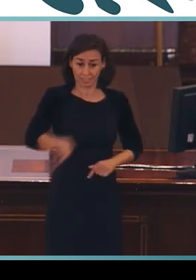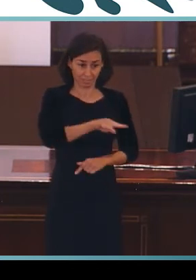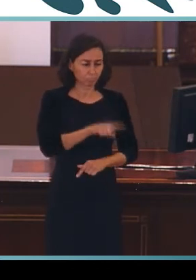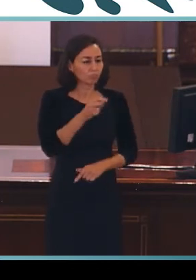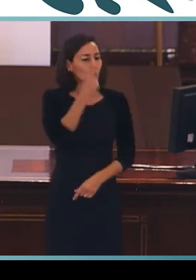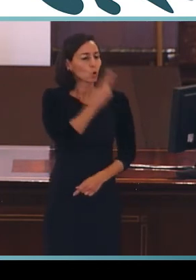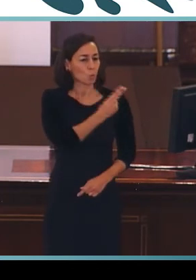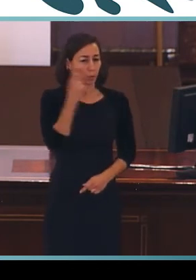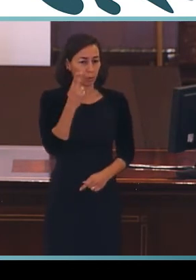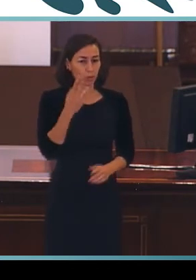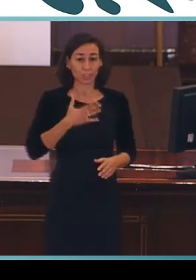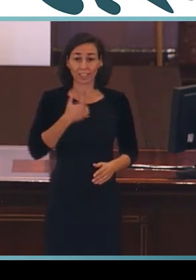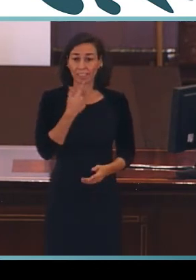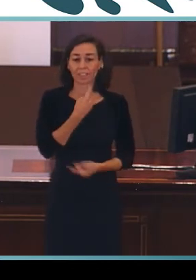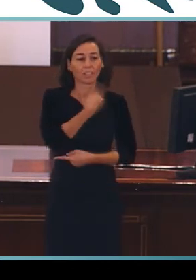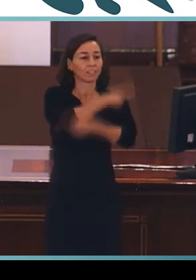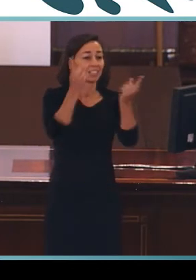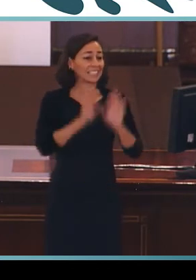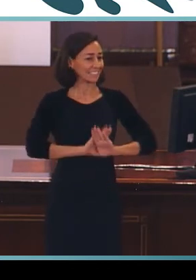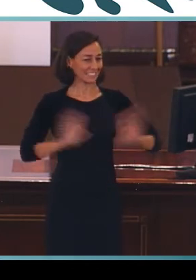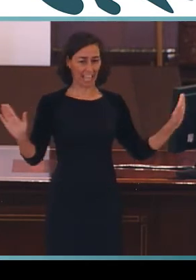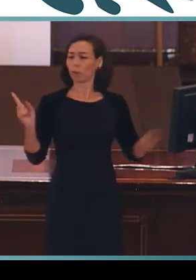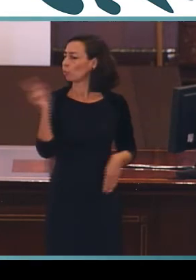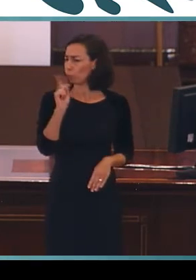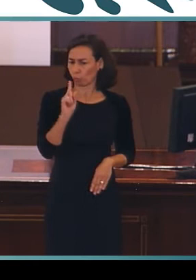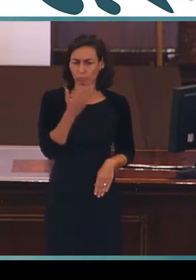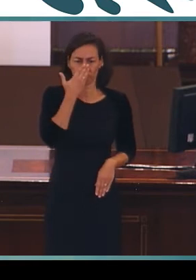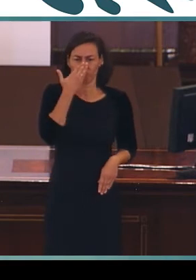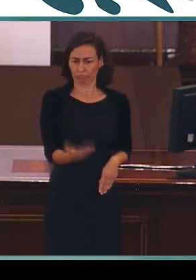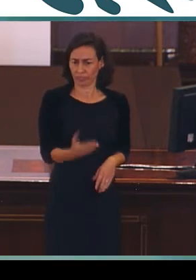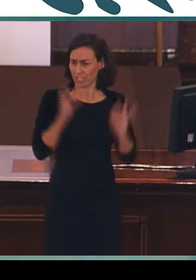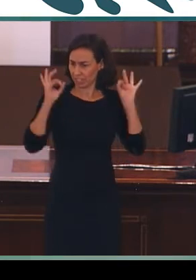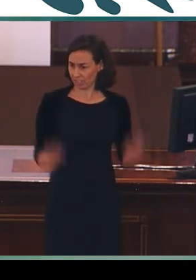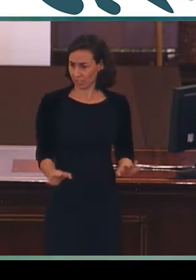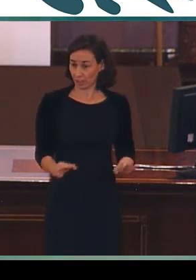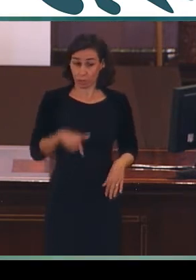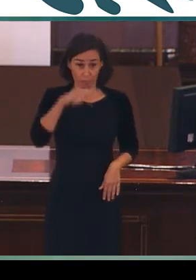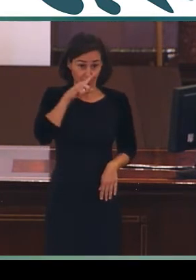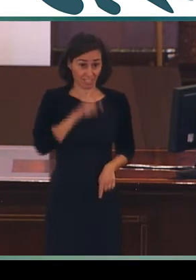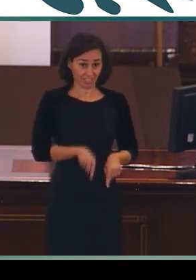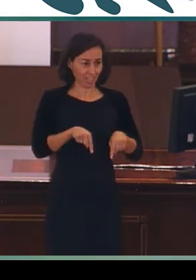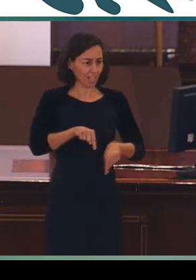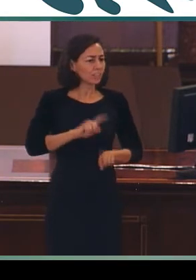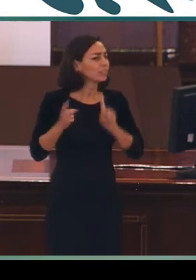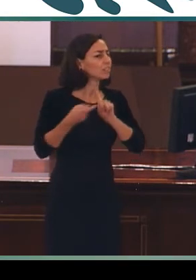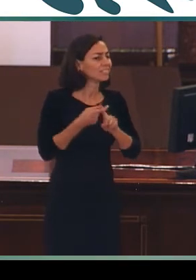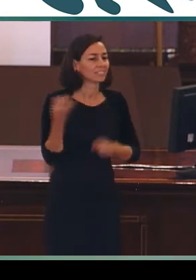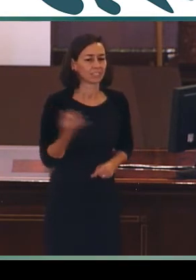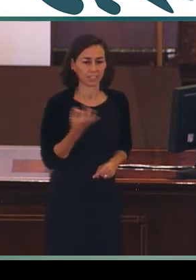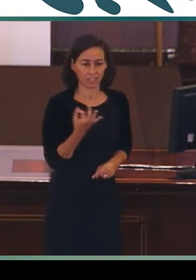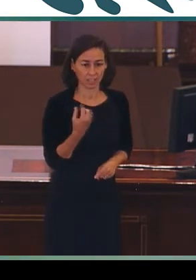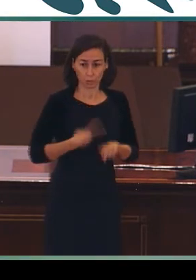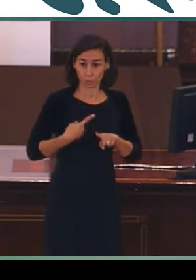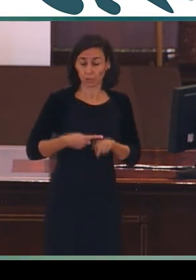compromiso que no se queda en palabras que es sincero. Por eso este año hemos conseguido incrementar